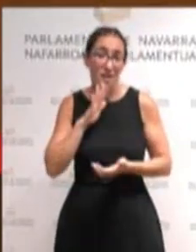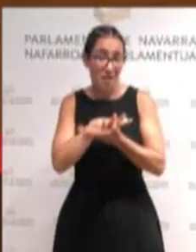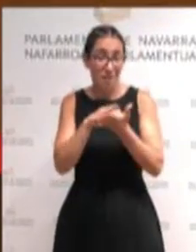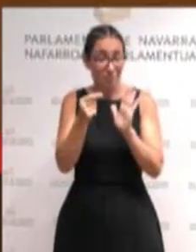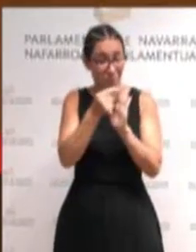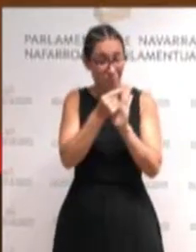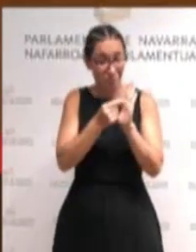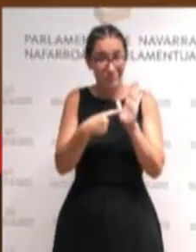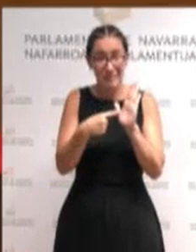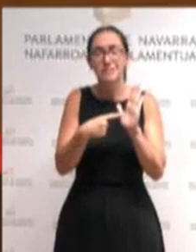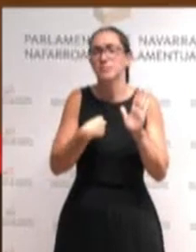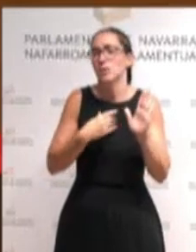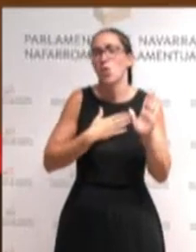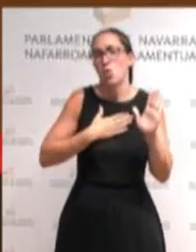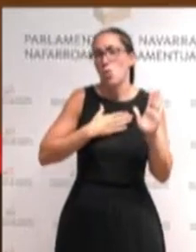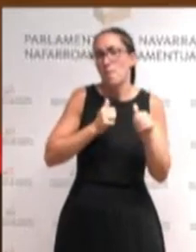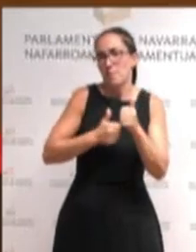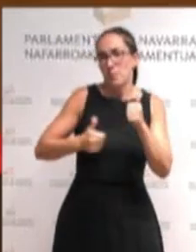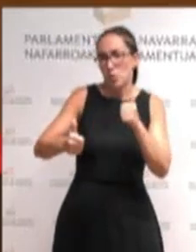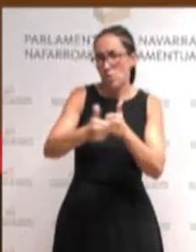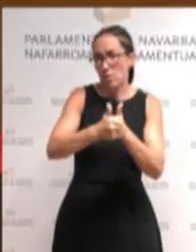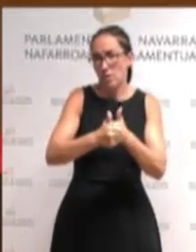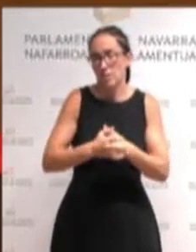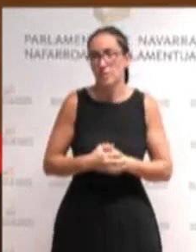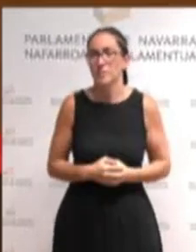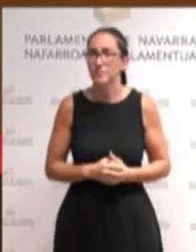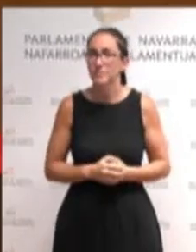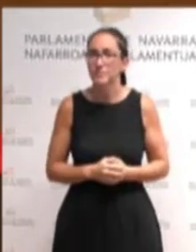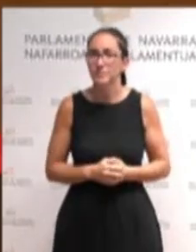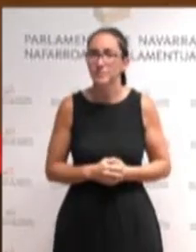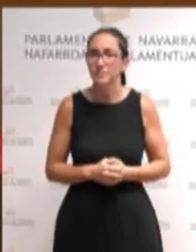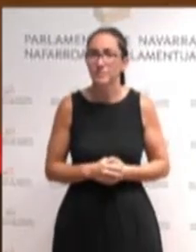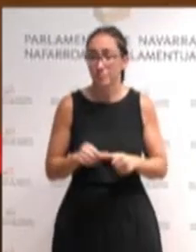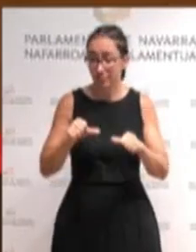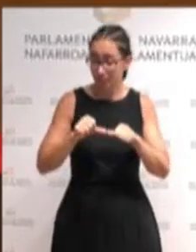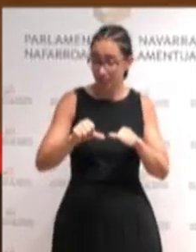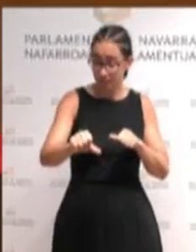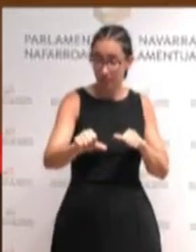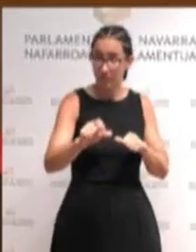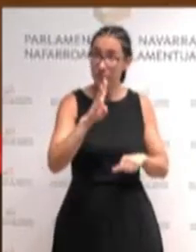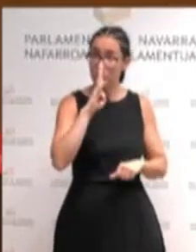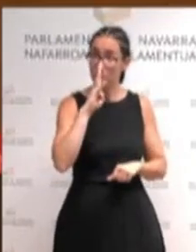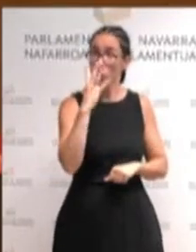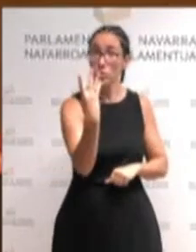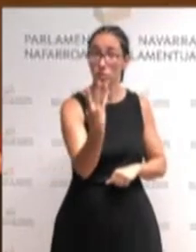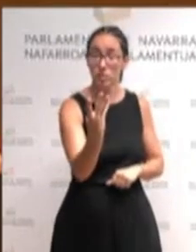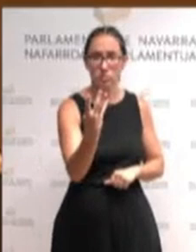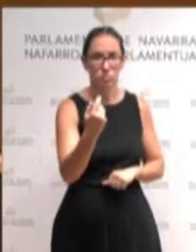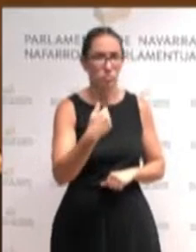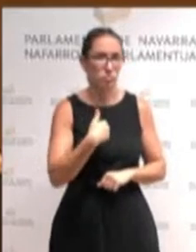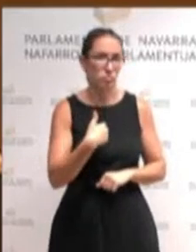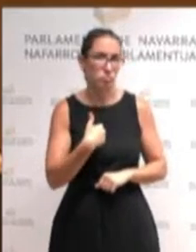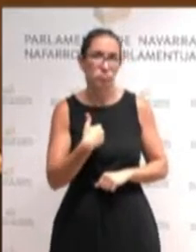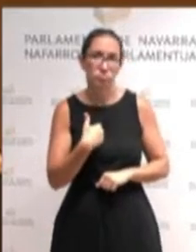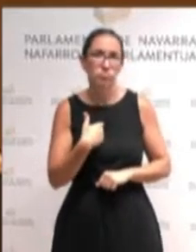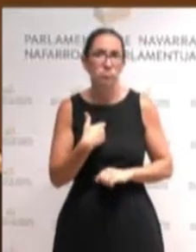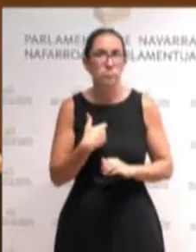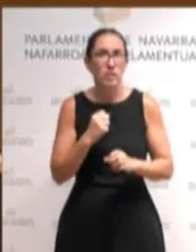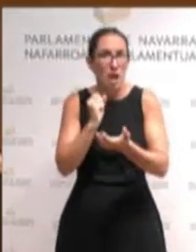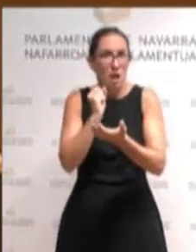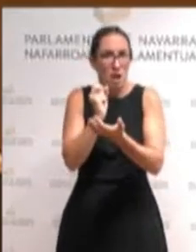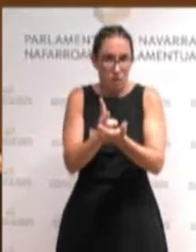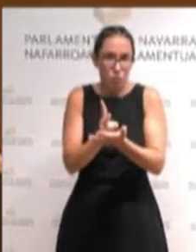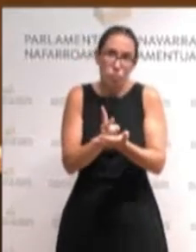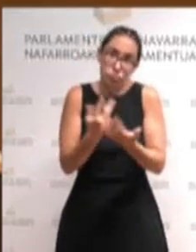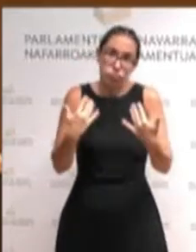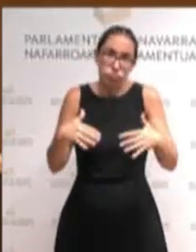legegintzaldi honetarako erronka potoloak ditugu eta investidura zaioenetan ez da